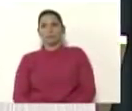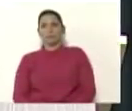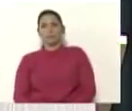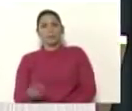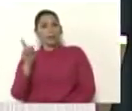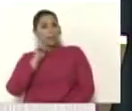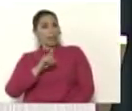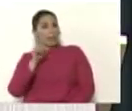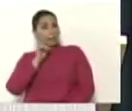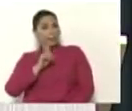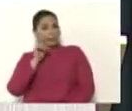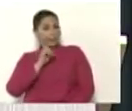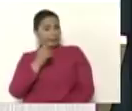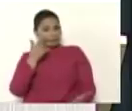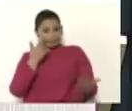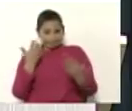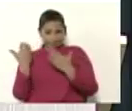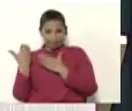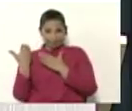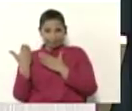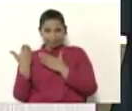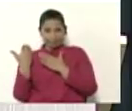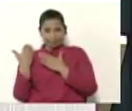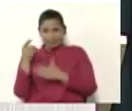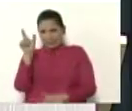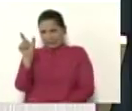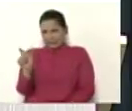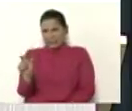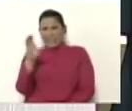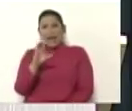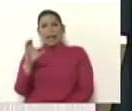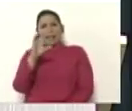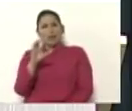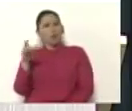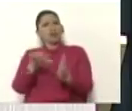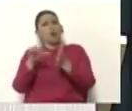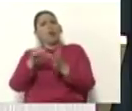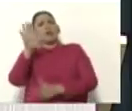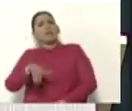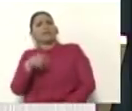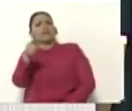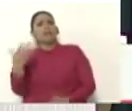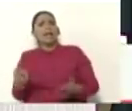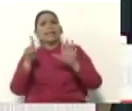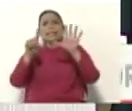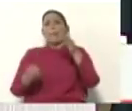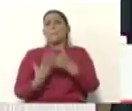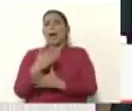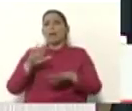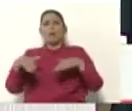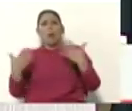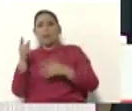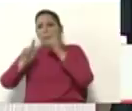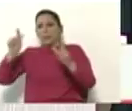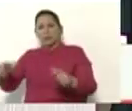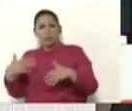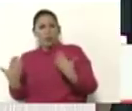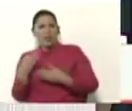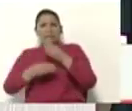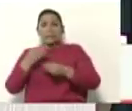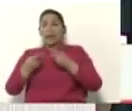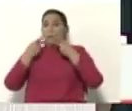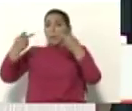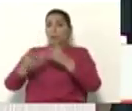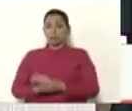tiene patas cortas señor Calderón Berti usted es un mentiroso ¿dónde estaba usted el 6 de mayo cuando esta gente hizo esas